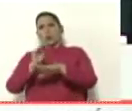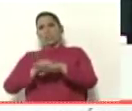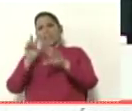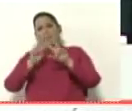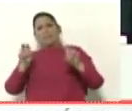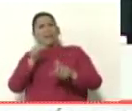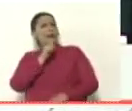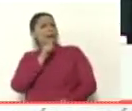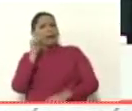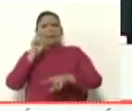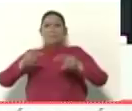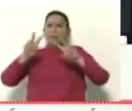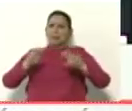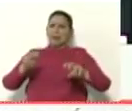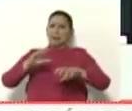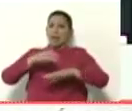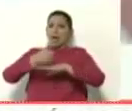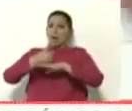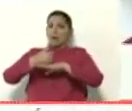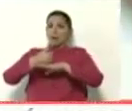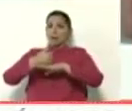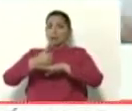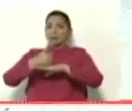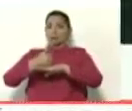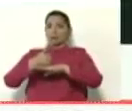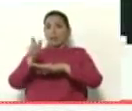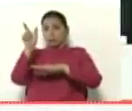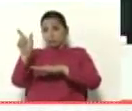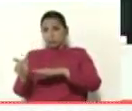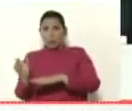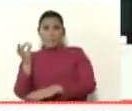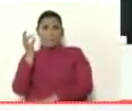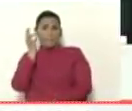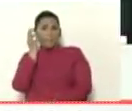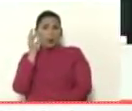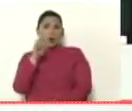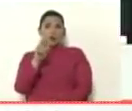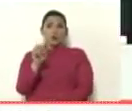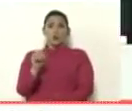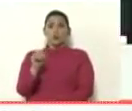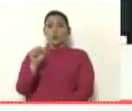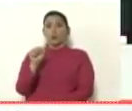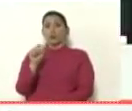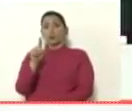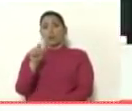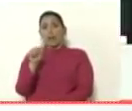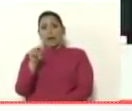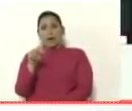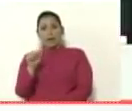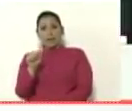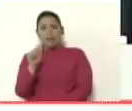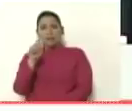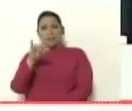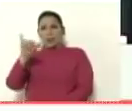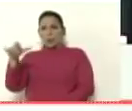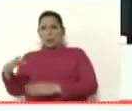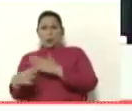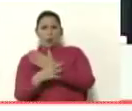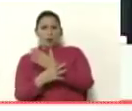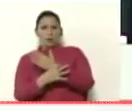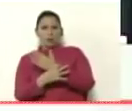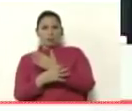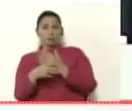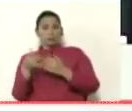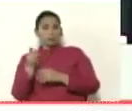quién se tiene que investigar, al jefe de esta señora Rosana Barrera, al señor Juan Guaidó. Hay un dicho